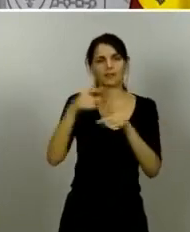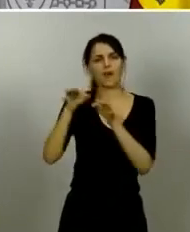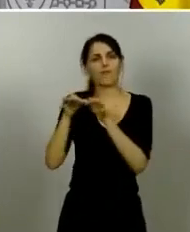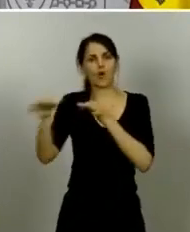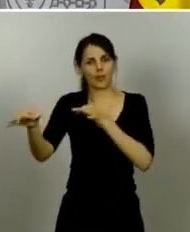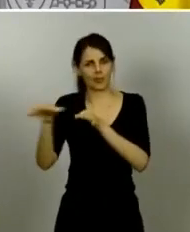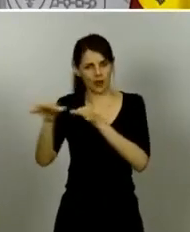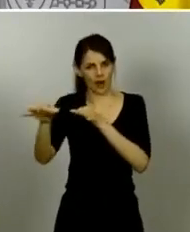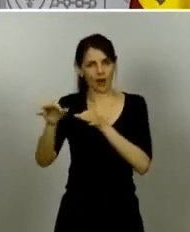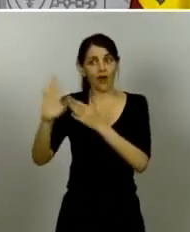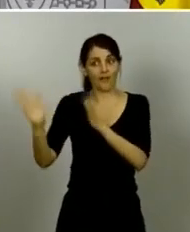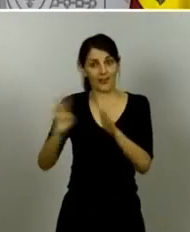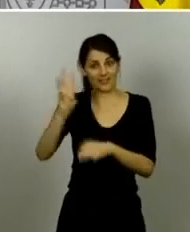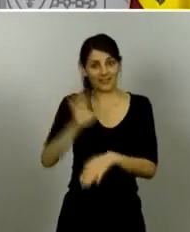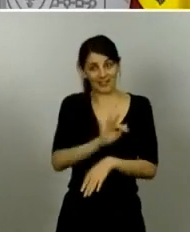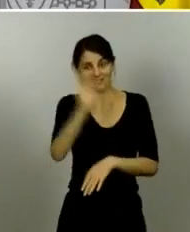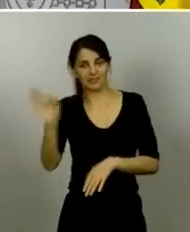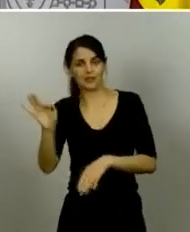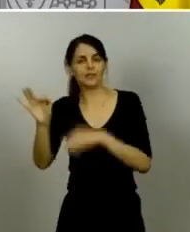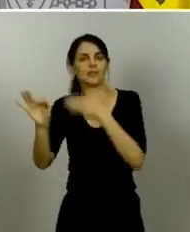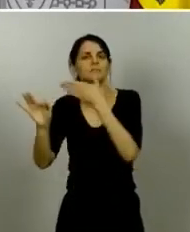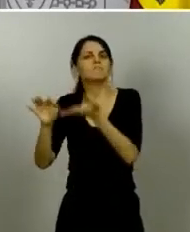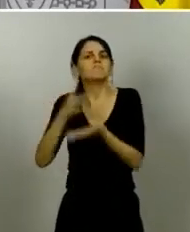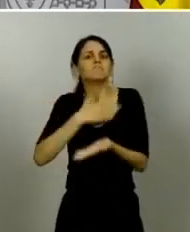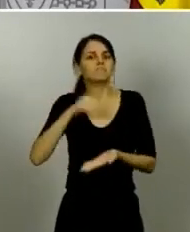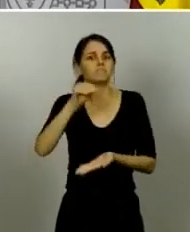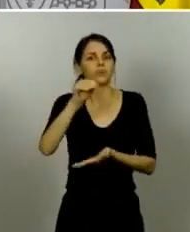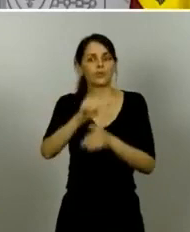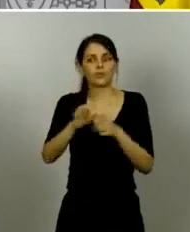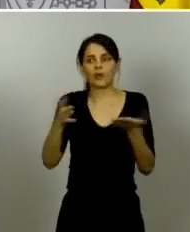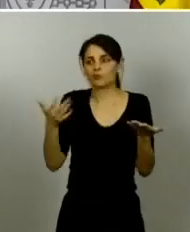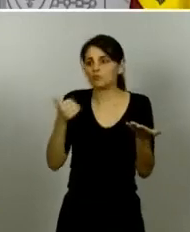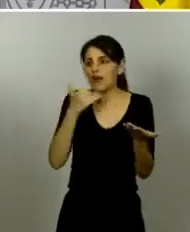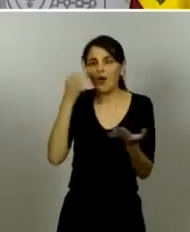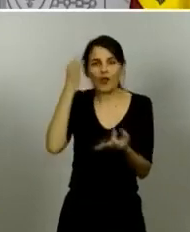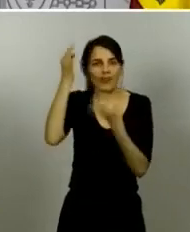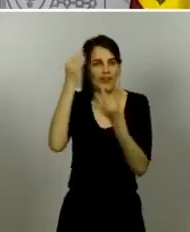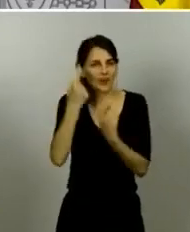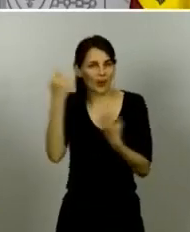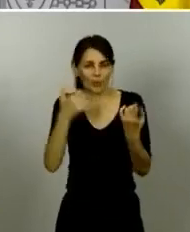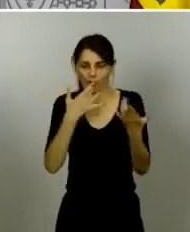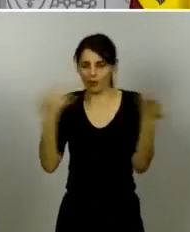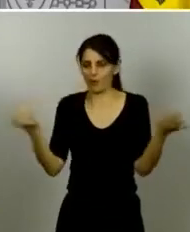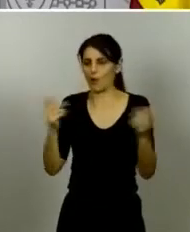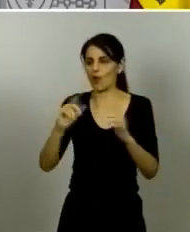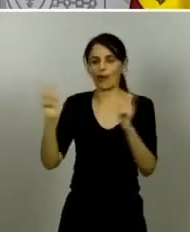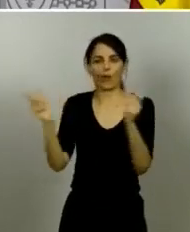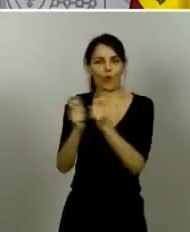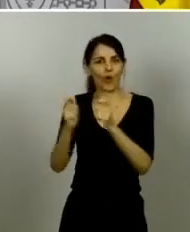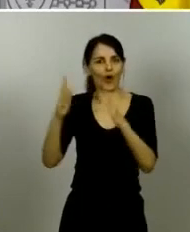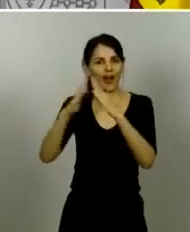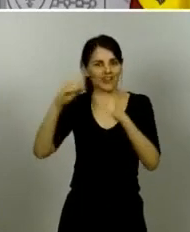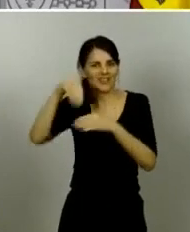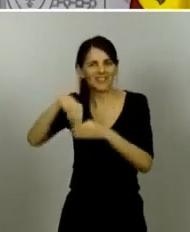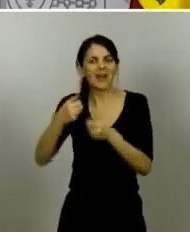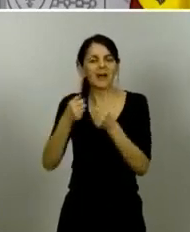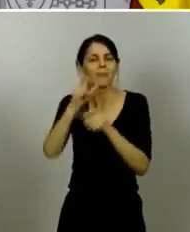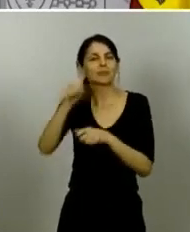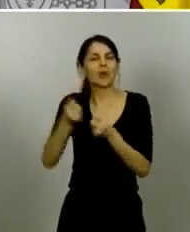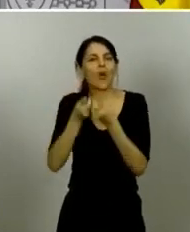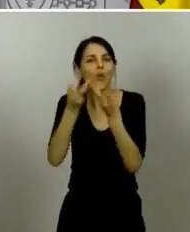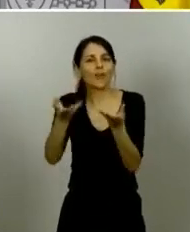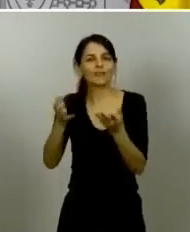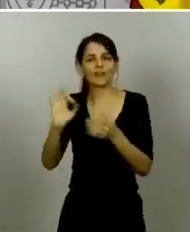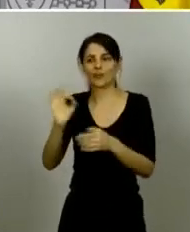nos puede dar algún detalle cuántas personas se podrán reunir en las terrazas cuántas personas se podrán reunir en casas porque desconozamos varias cosas solo eso muchas